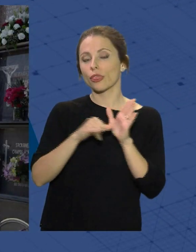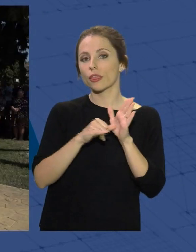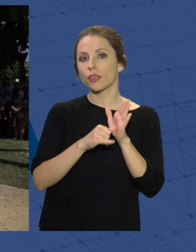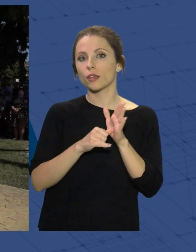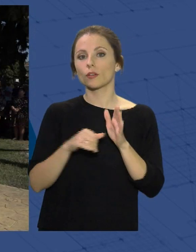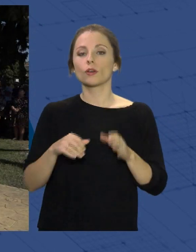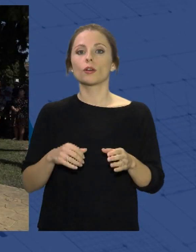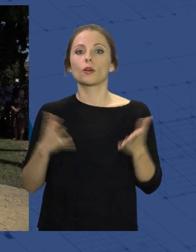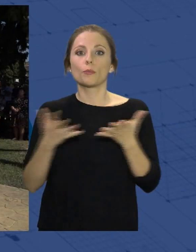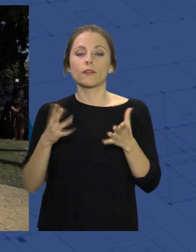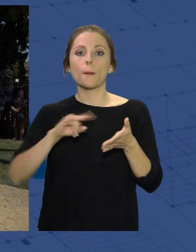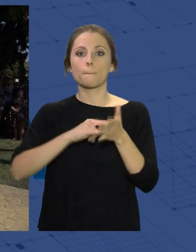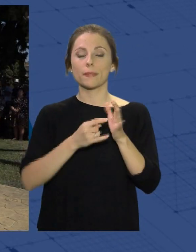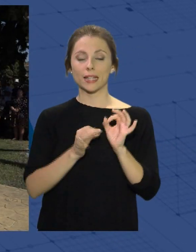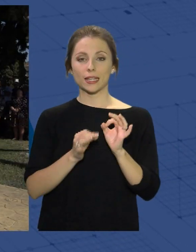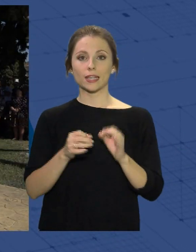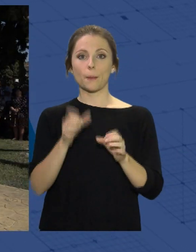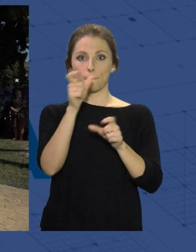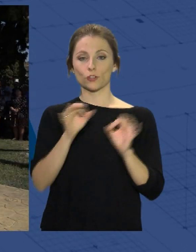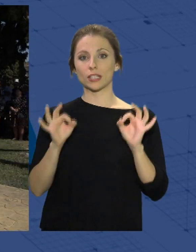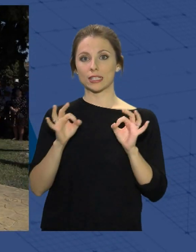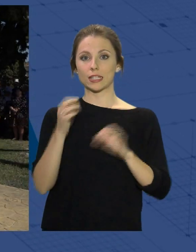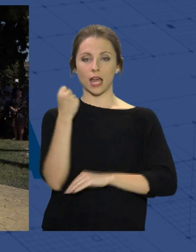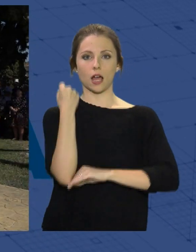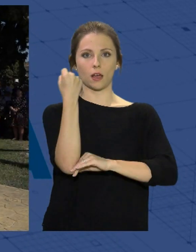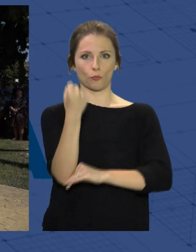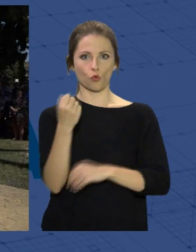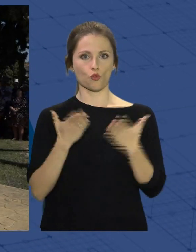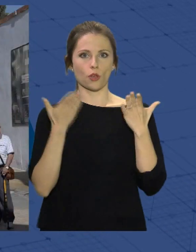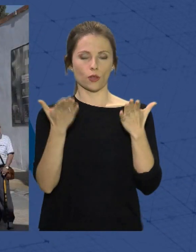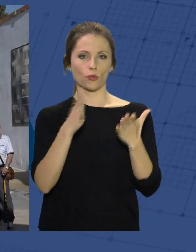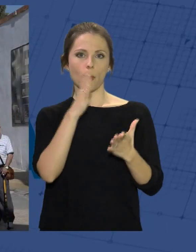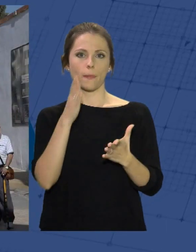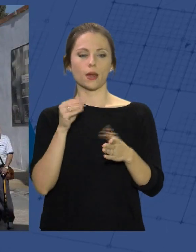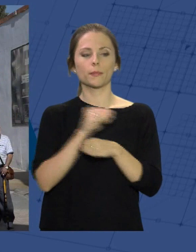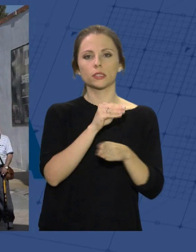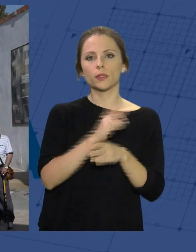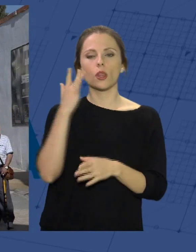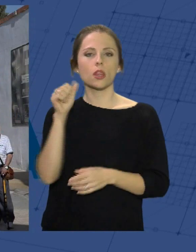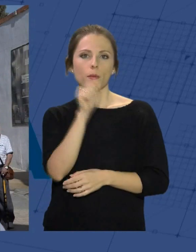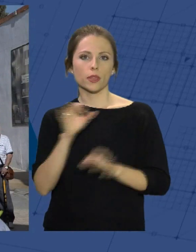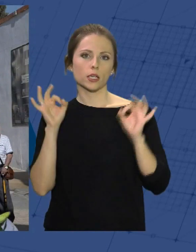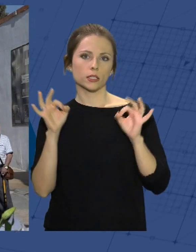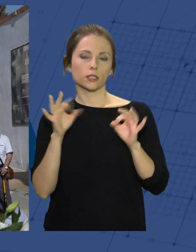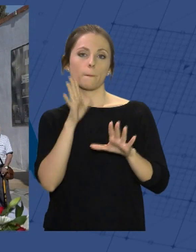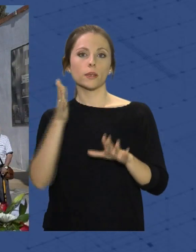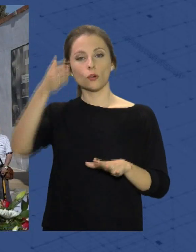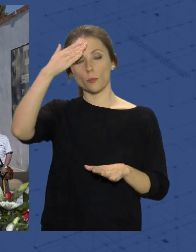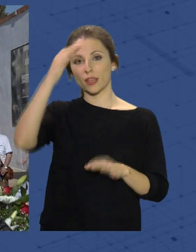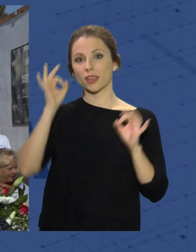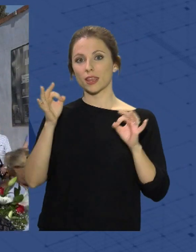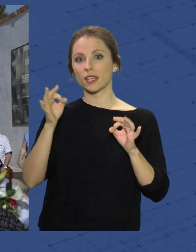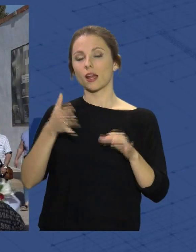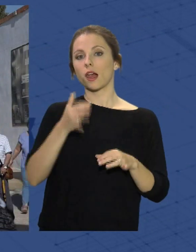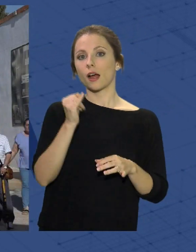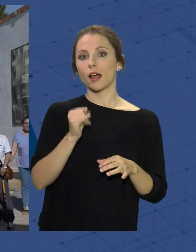persona está para atender a los usuarios y realizar labores de mantenimiento y limpieza propias de estos días, mientras que en el principal existe un grupo de